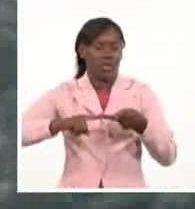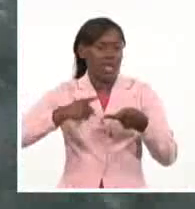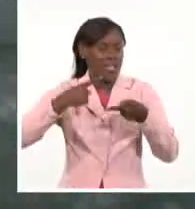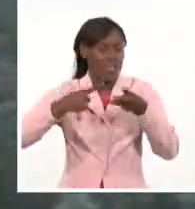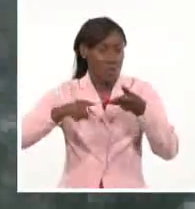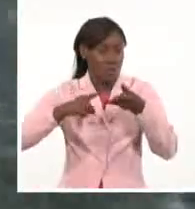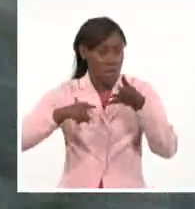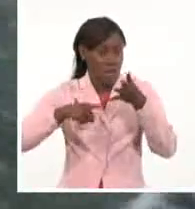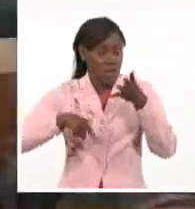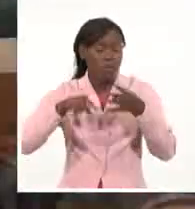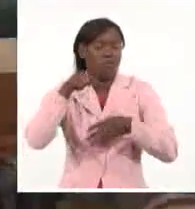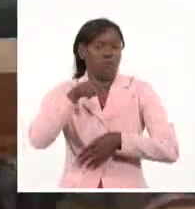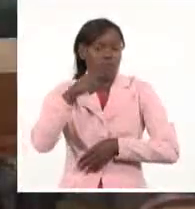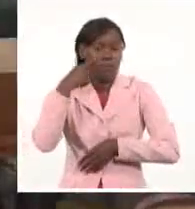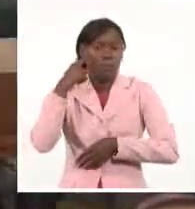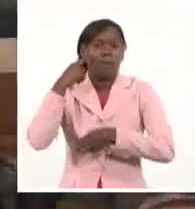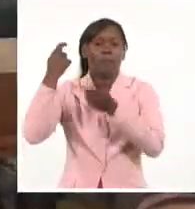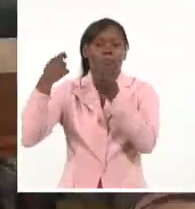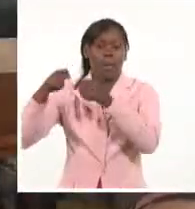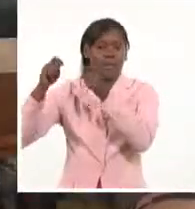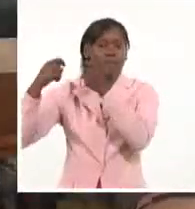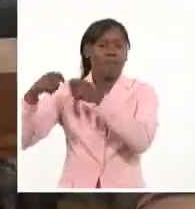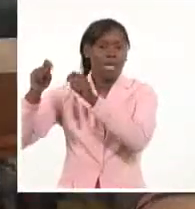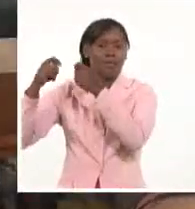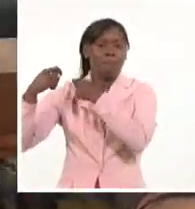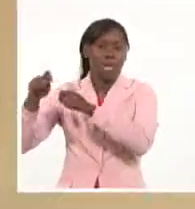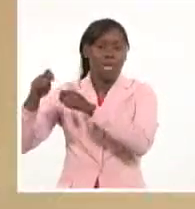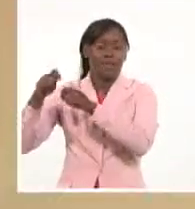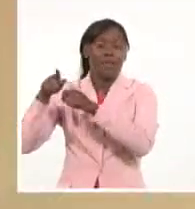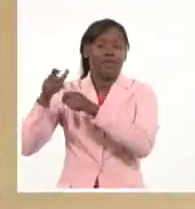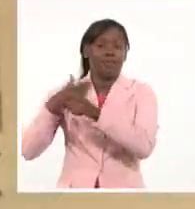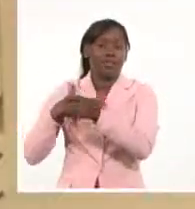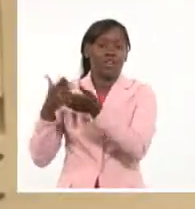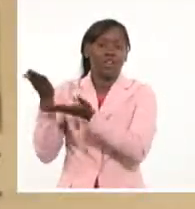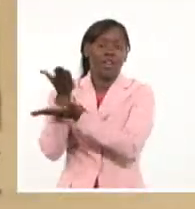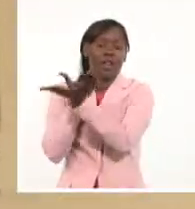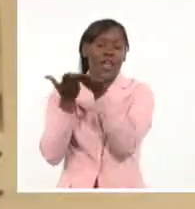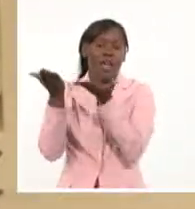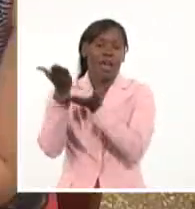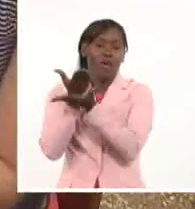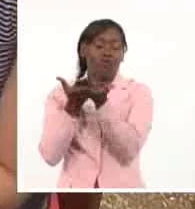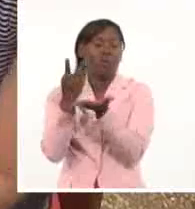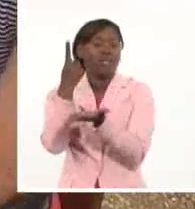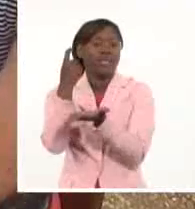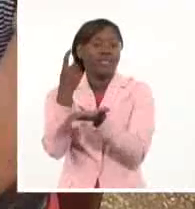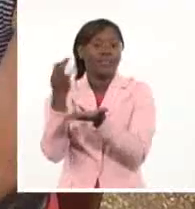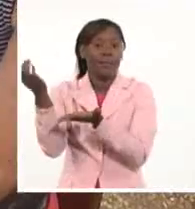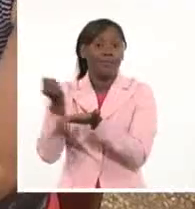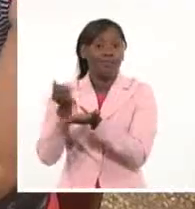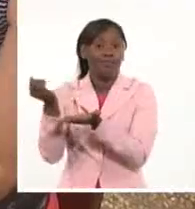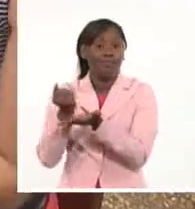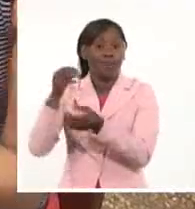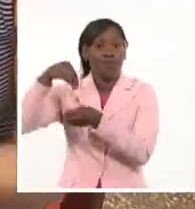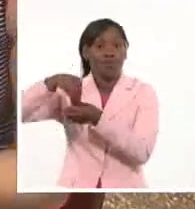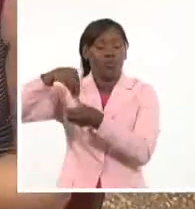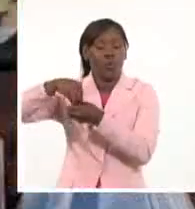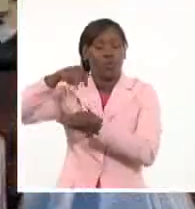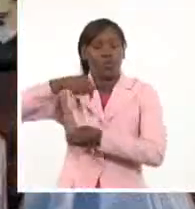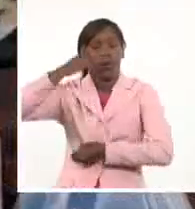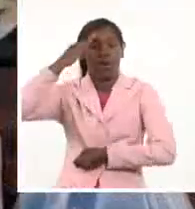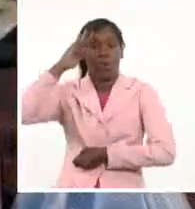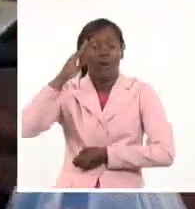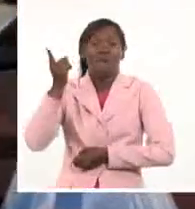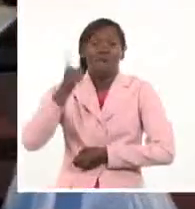positivos, y el tabaco torcido, principal reglón para comercializar fuera de fronteras, no alcanza los valores esperados, pero logra un